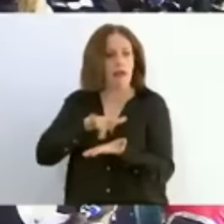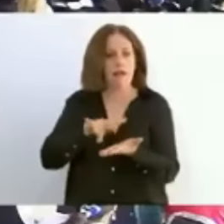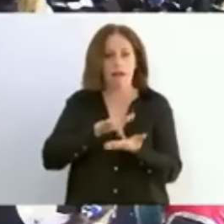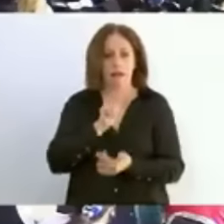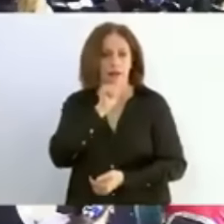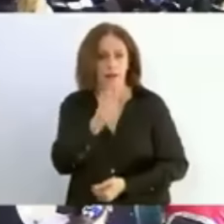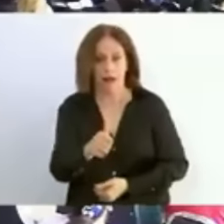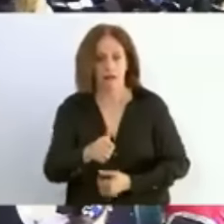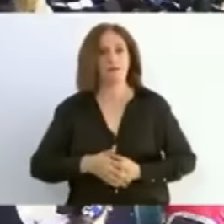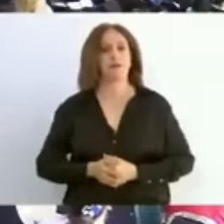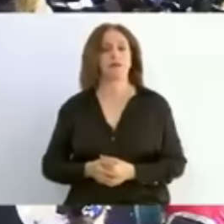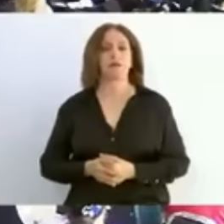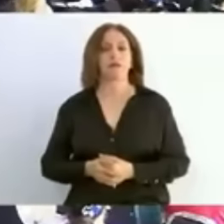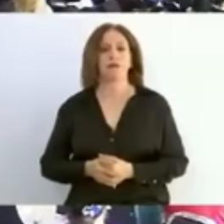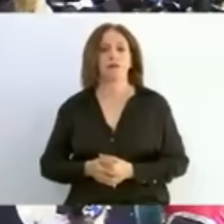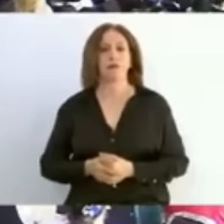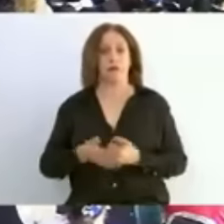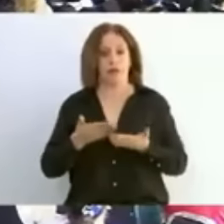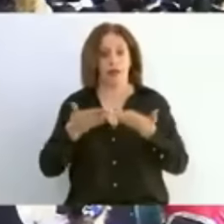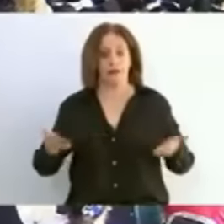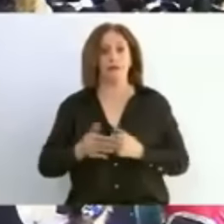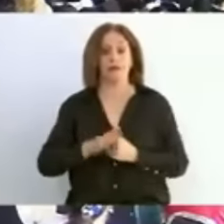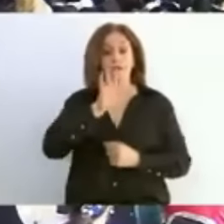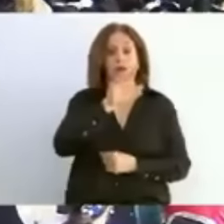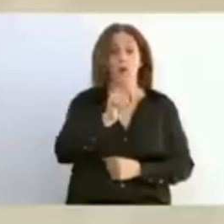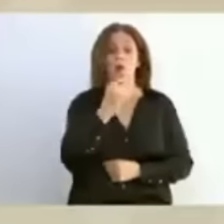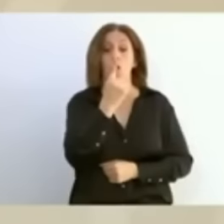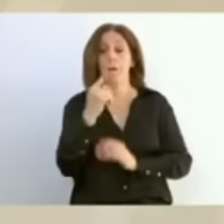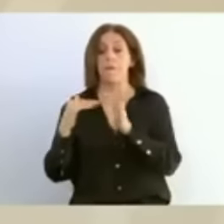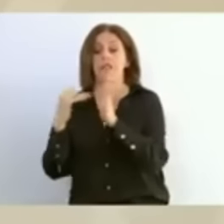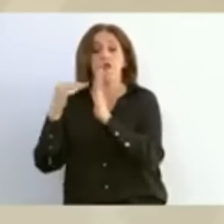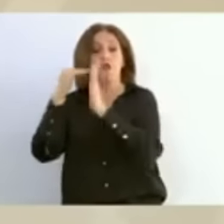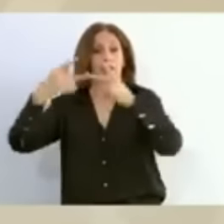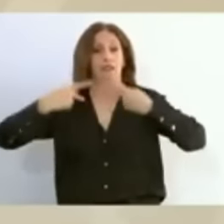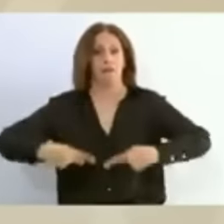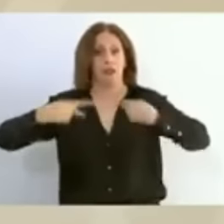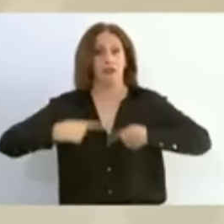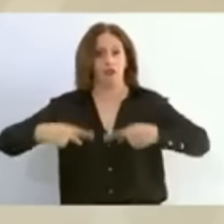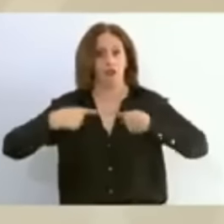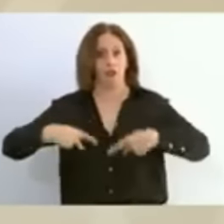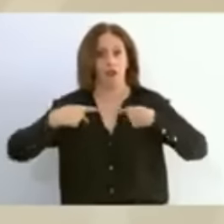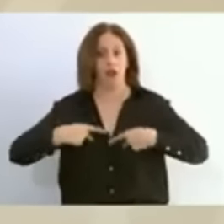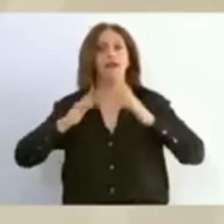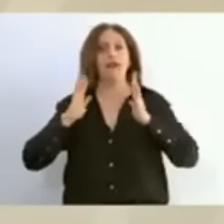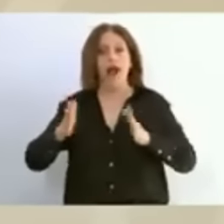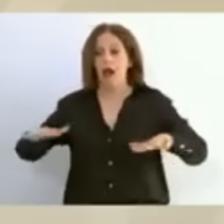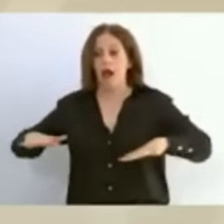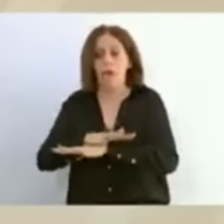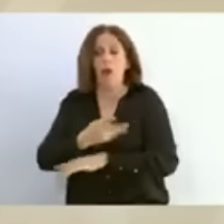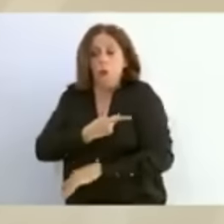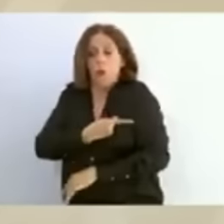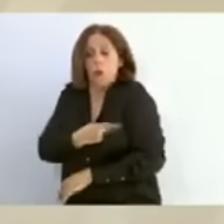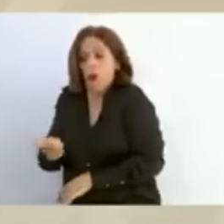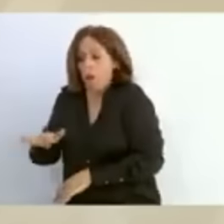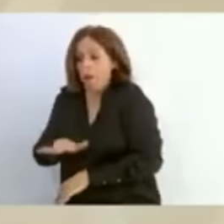a que de los 5.1 millones de personas que salieron de la condición de pobreza, cuatro